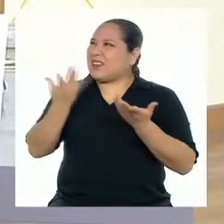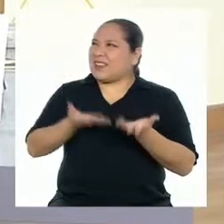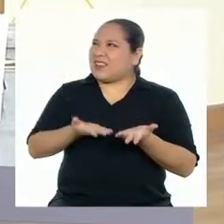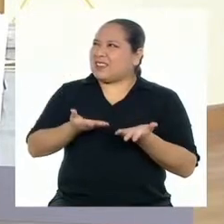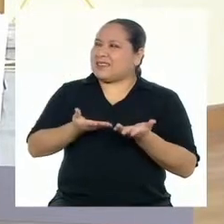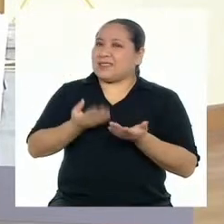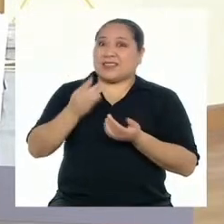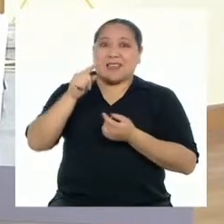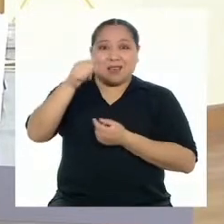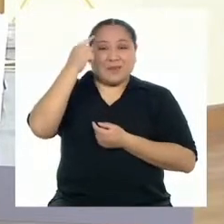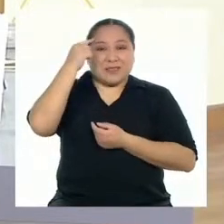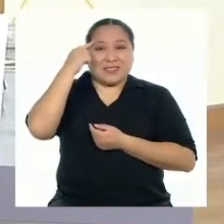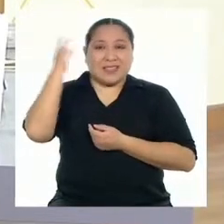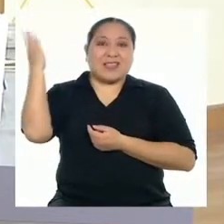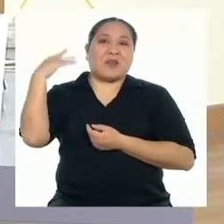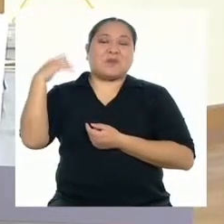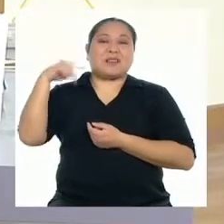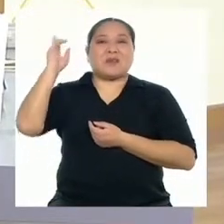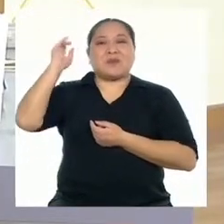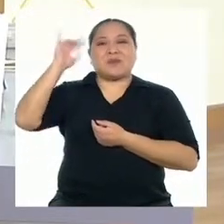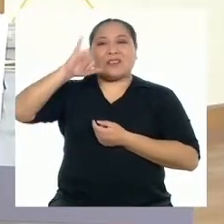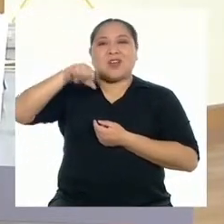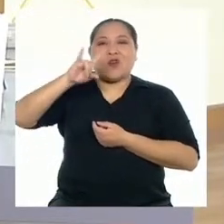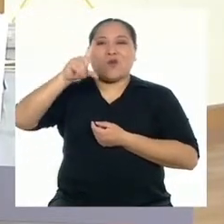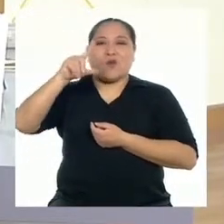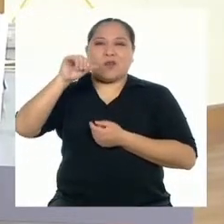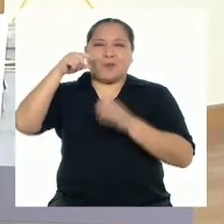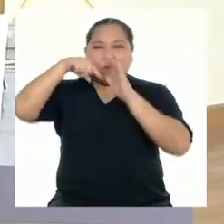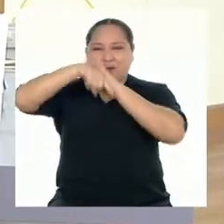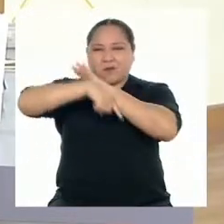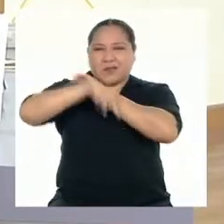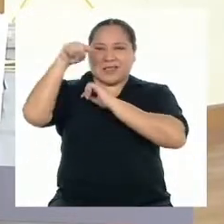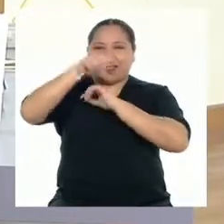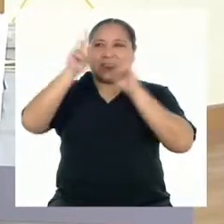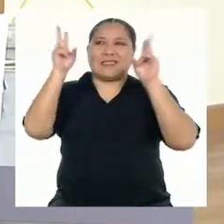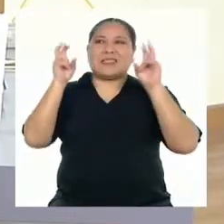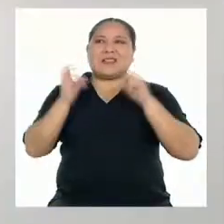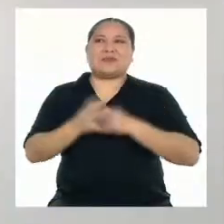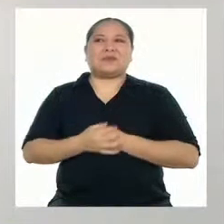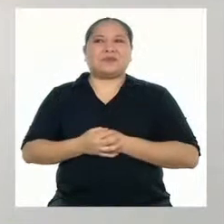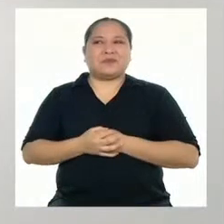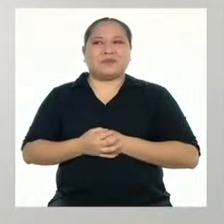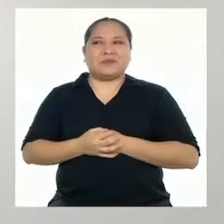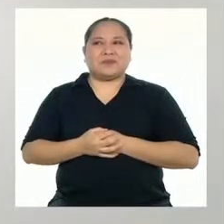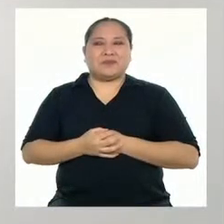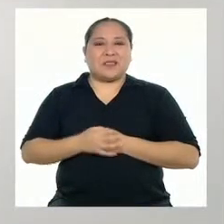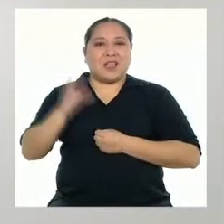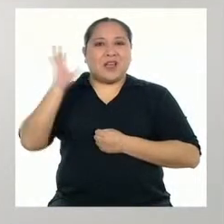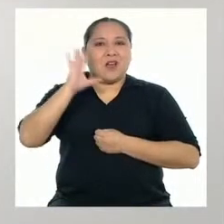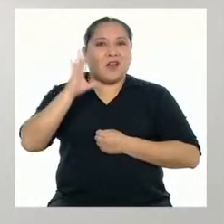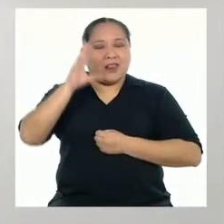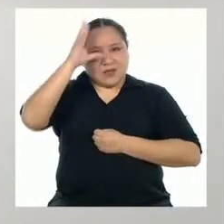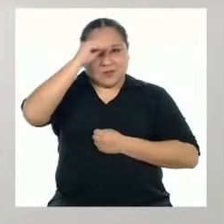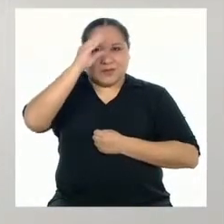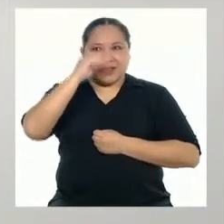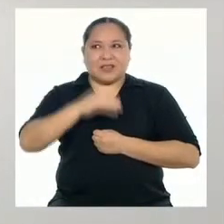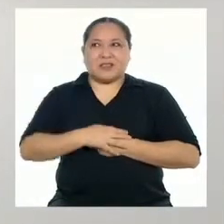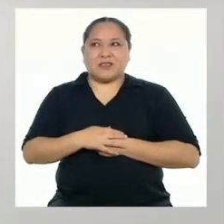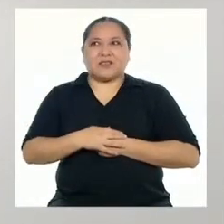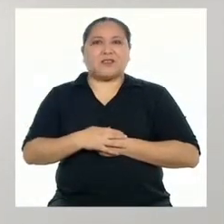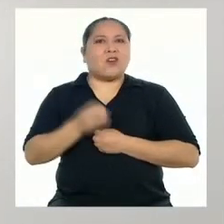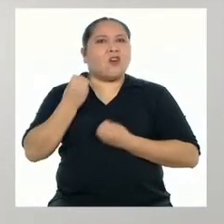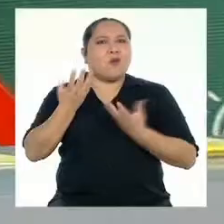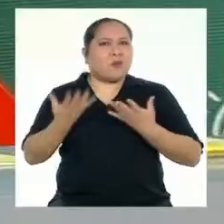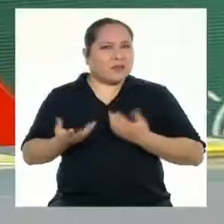¿Qué te parece si llamamos a la profesora Julia Enríquez para profundizar sobre ello? Hola, chicas y chicos. ¿Qué